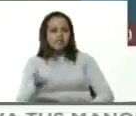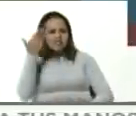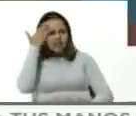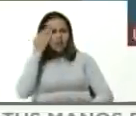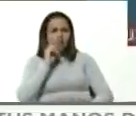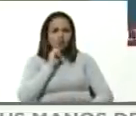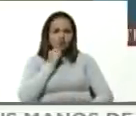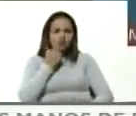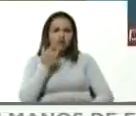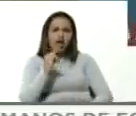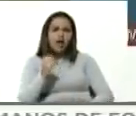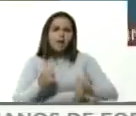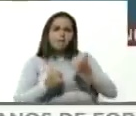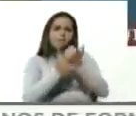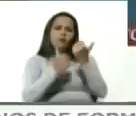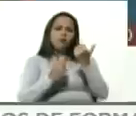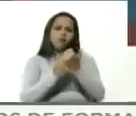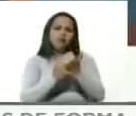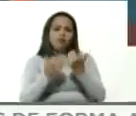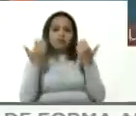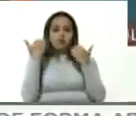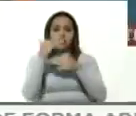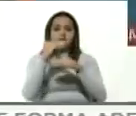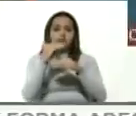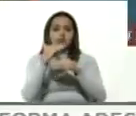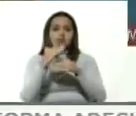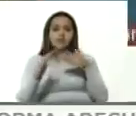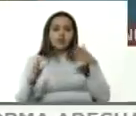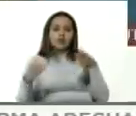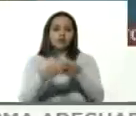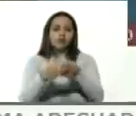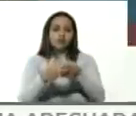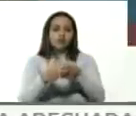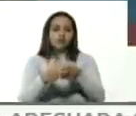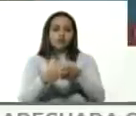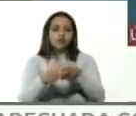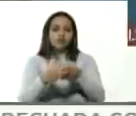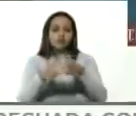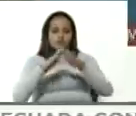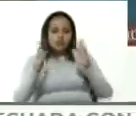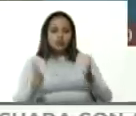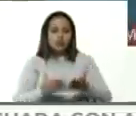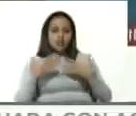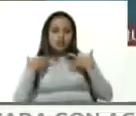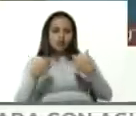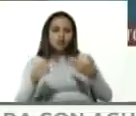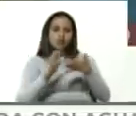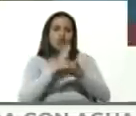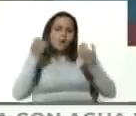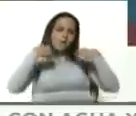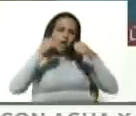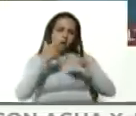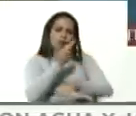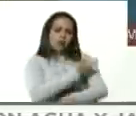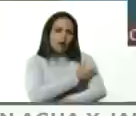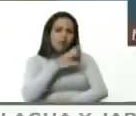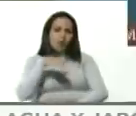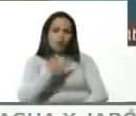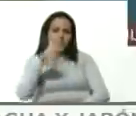colabora en un altísimo nivel con la OMS acceso a esos ensayos para poder certificar